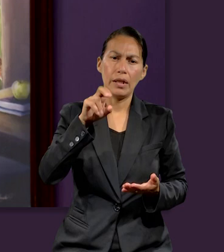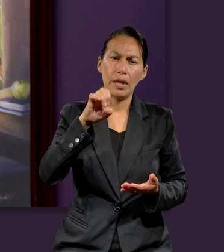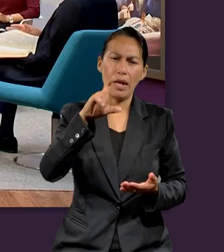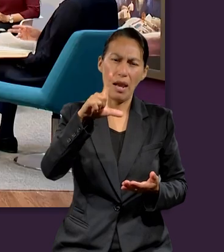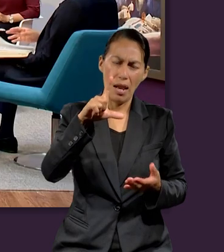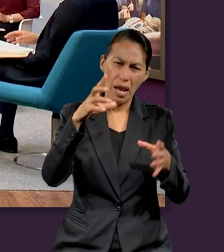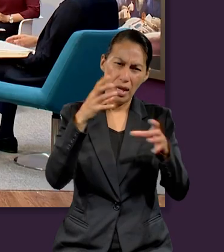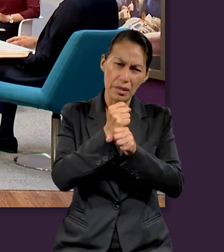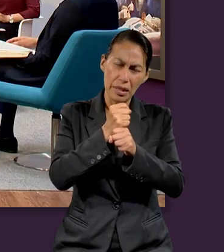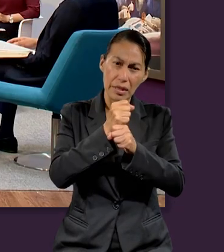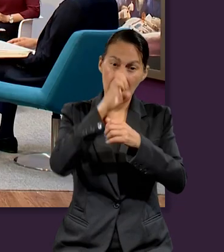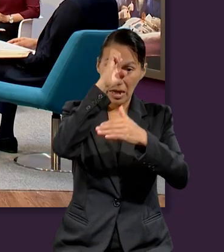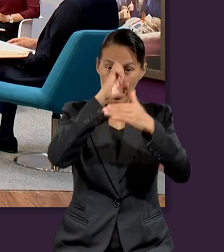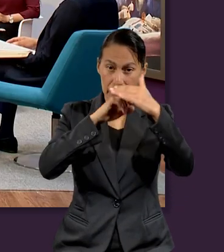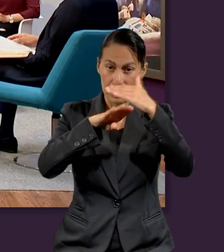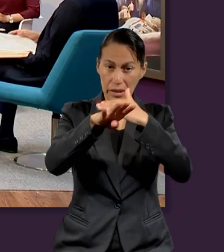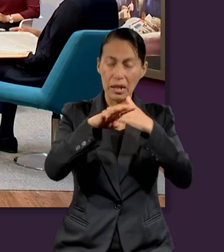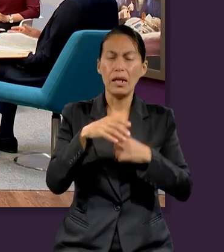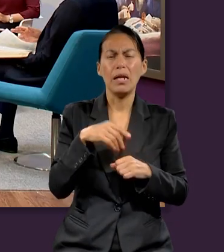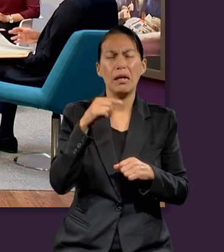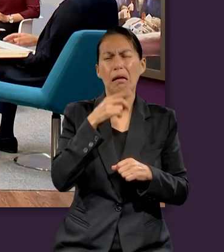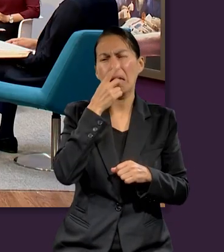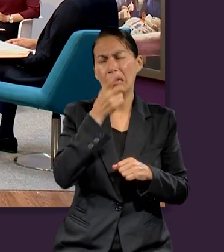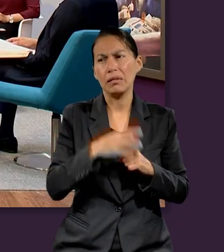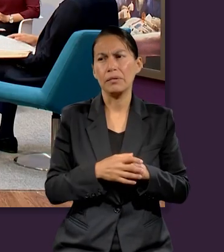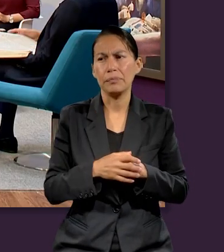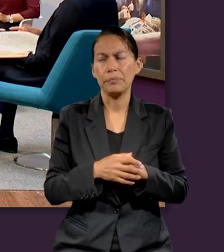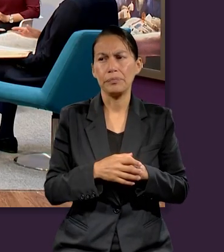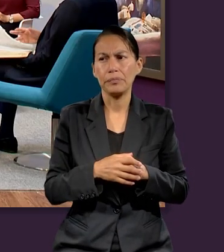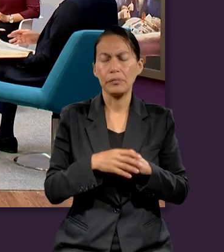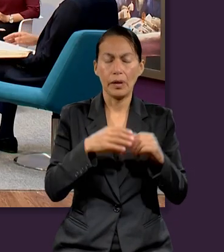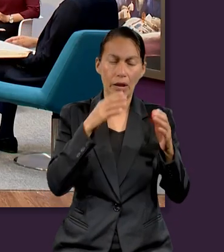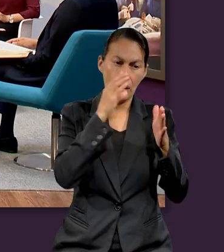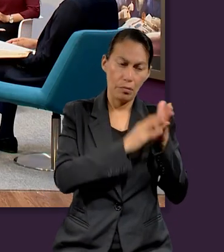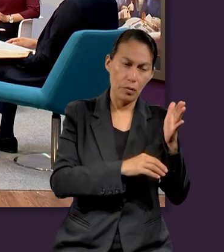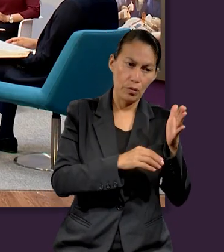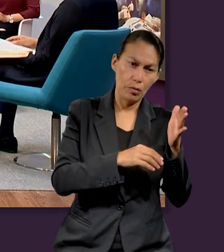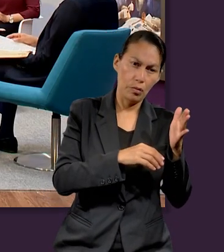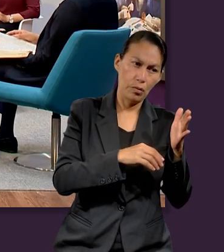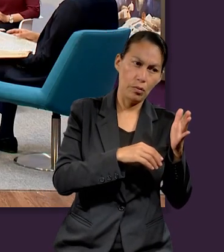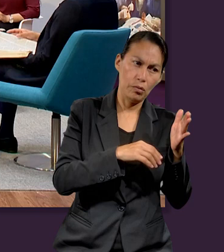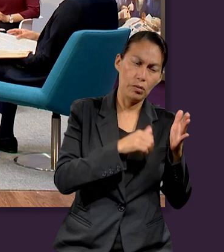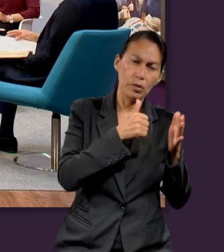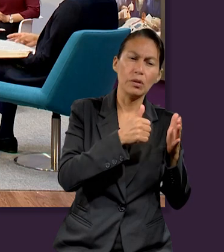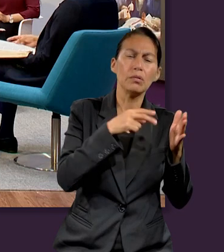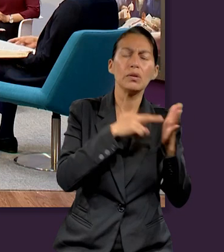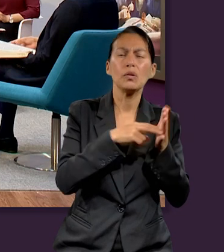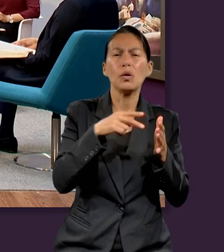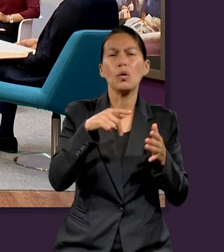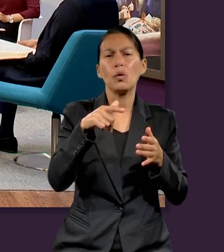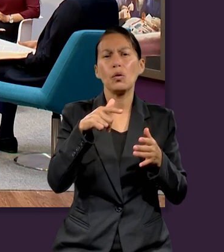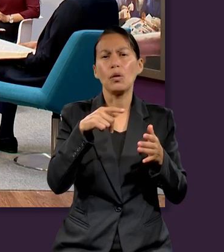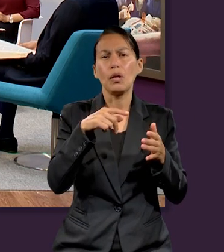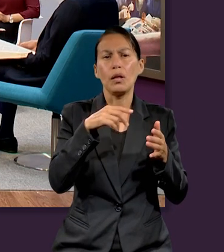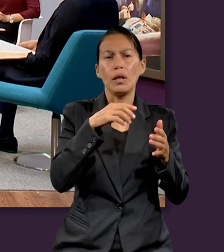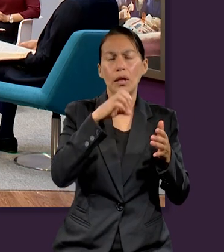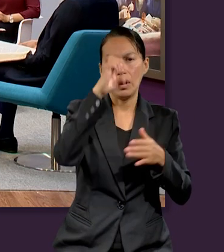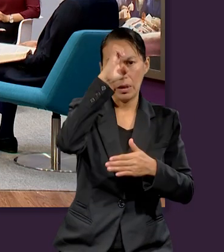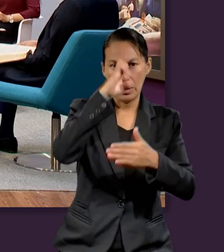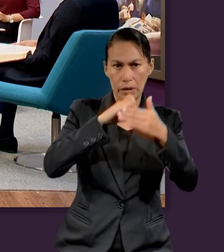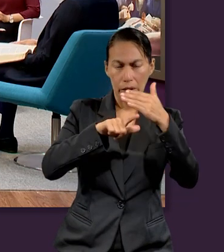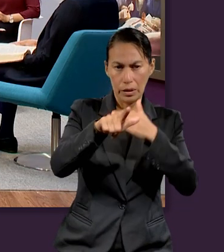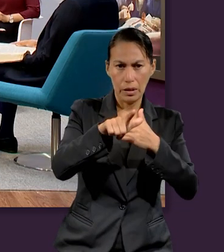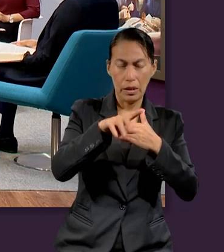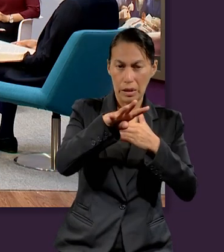específicamente en el capítulo 20, podemos encontrar varios textos, varios versículos. Y en esta ocasión me gustaría leerles